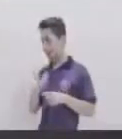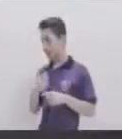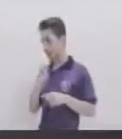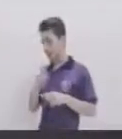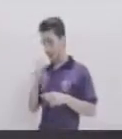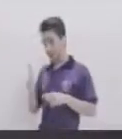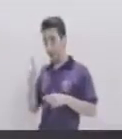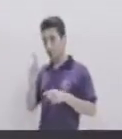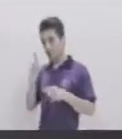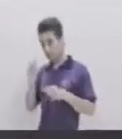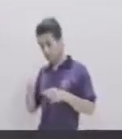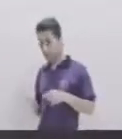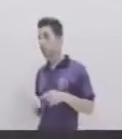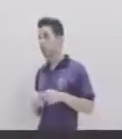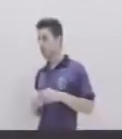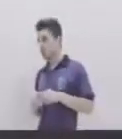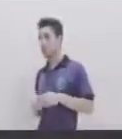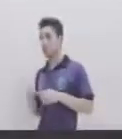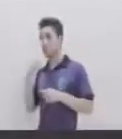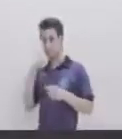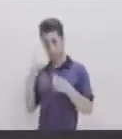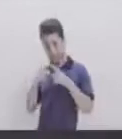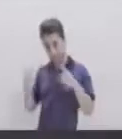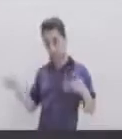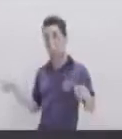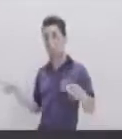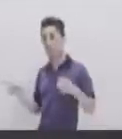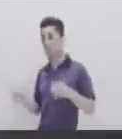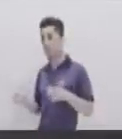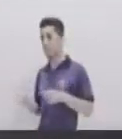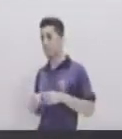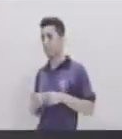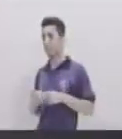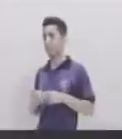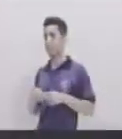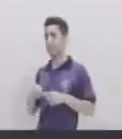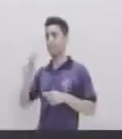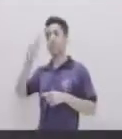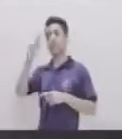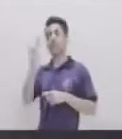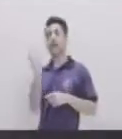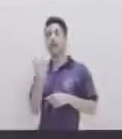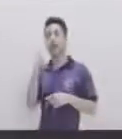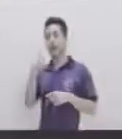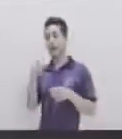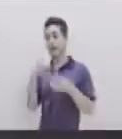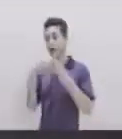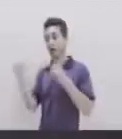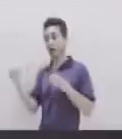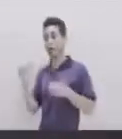Entonces en este caso Como estamos trabajando Sobre el eje vertical Va a ser Y Es igual